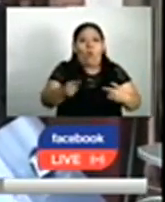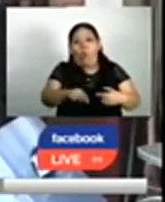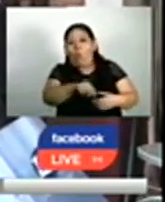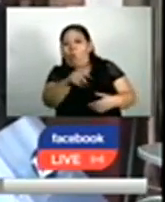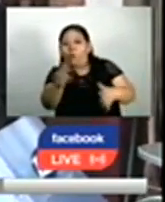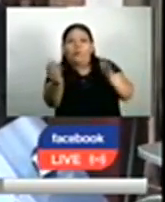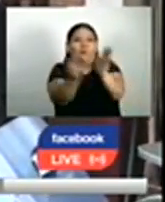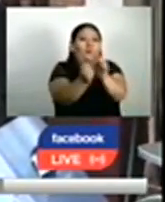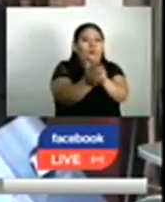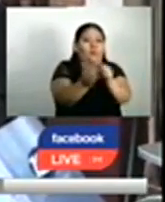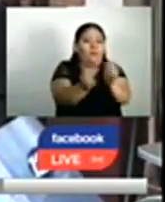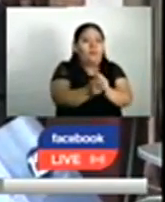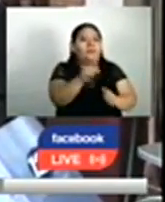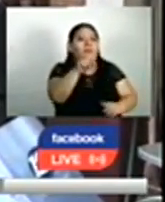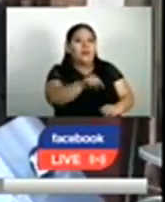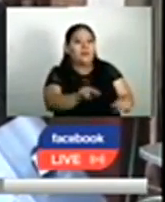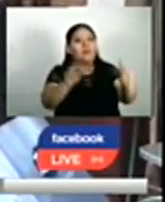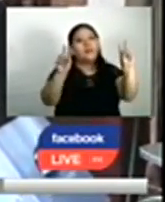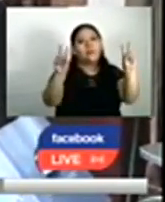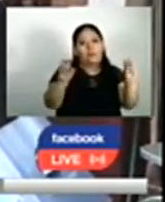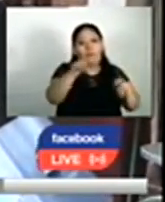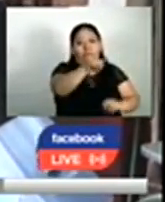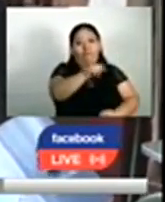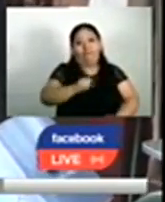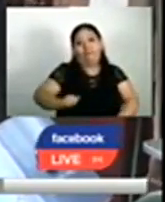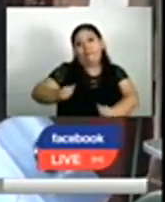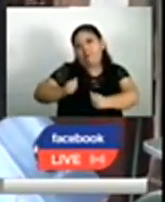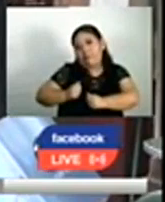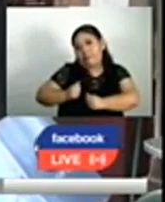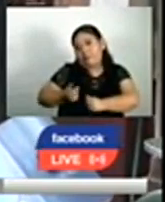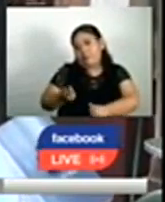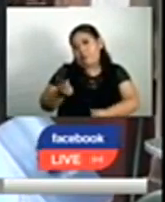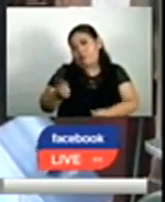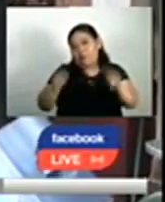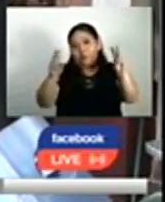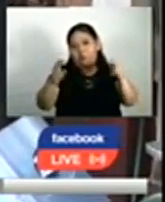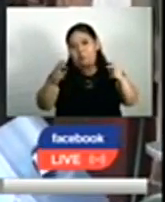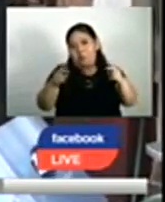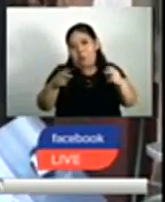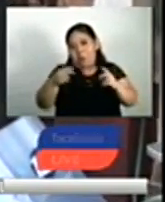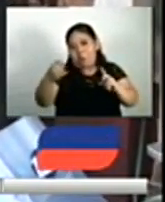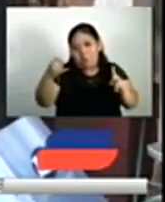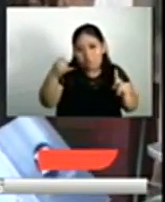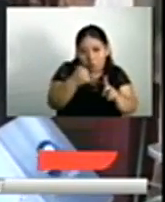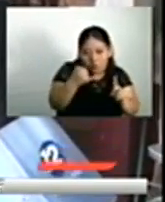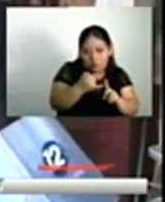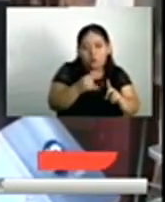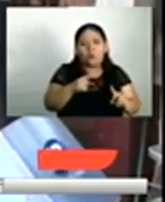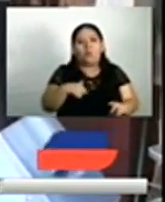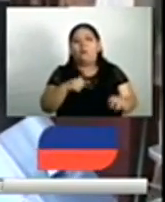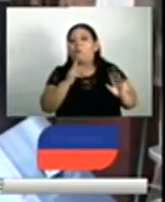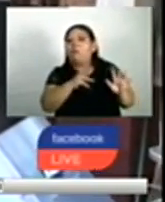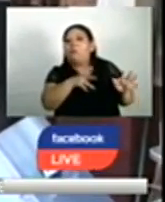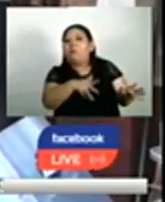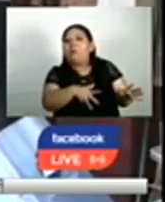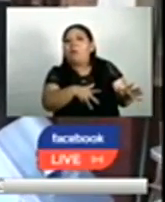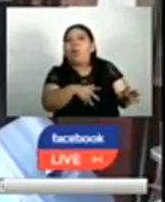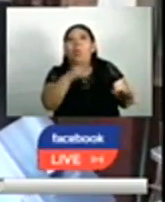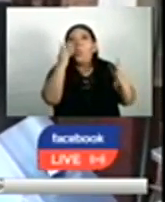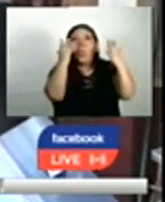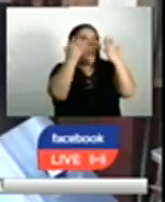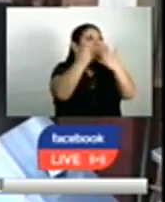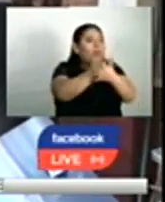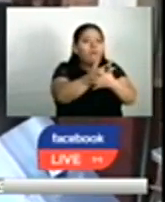siempre en el mismo sistema de violaciones. Y no dejar que pasen cosas